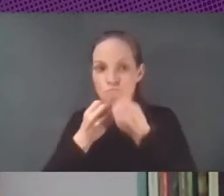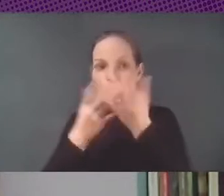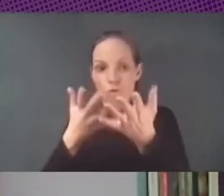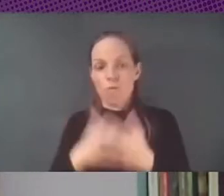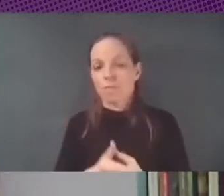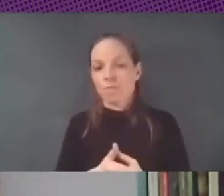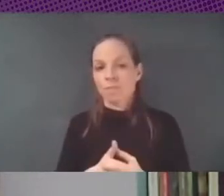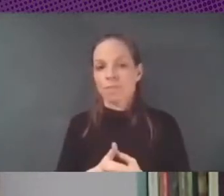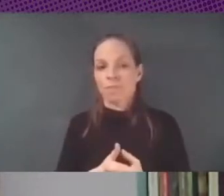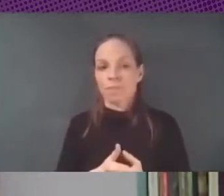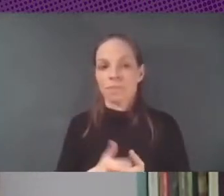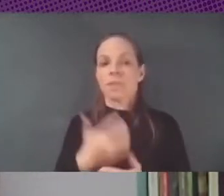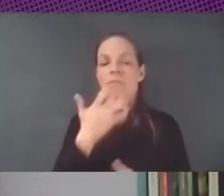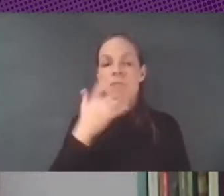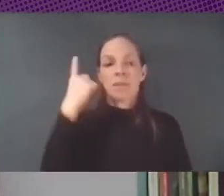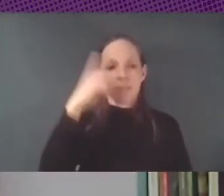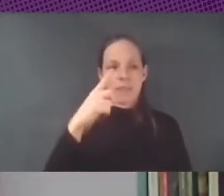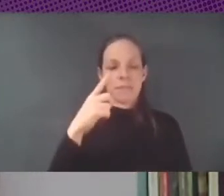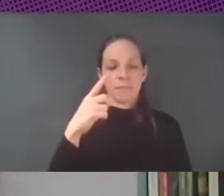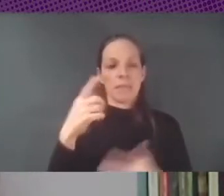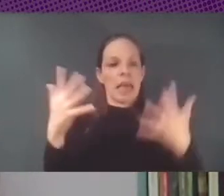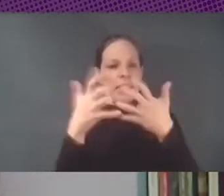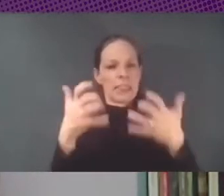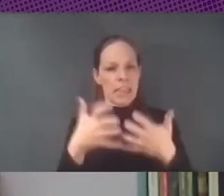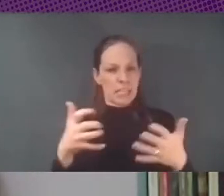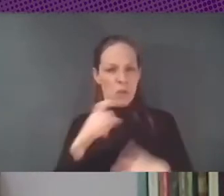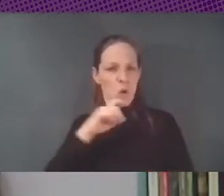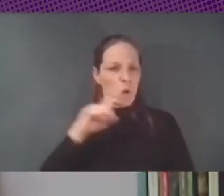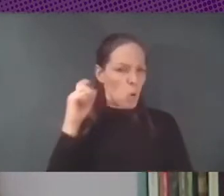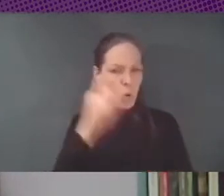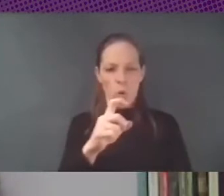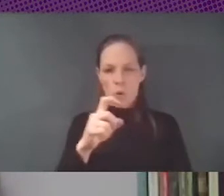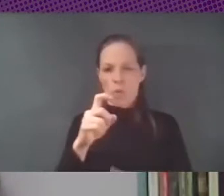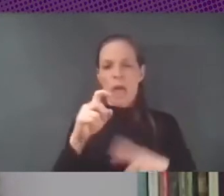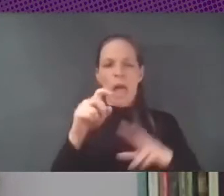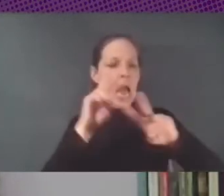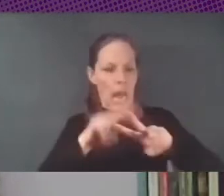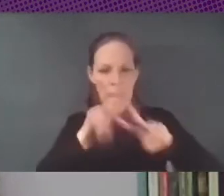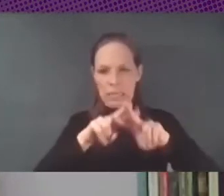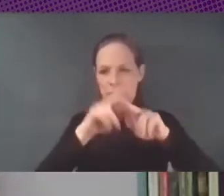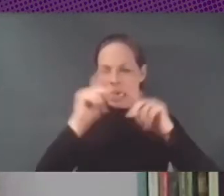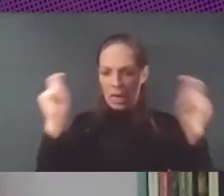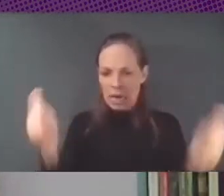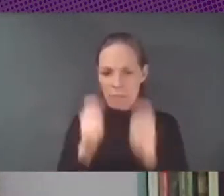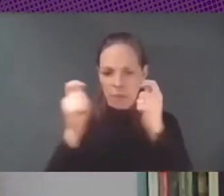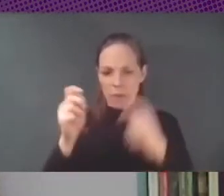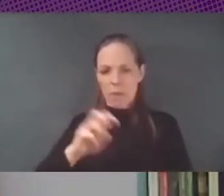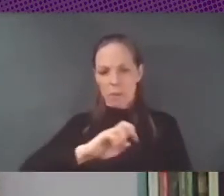ver textos de repudio o campañas uso de hashtag y demás que se